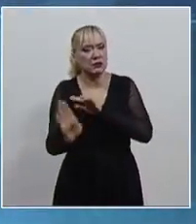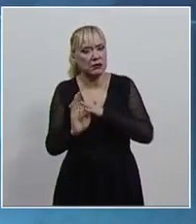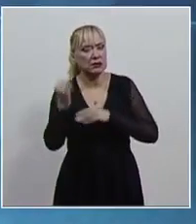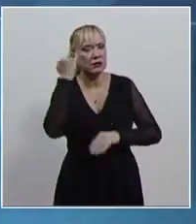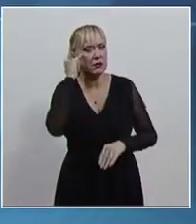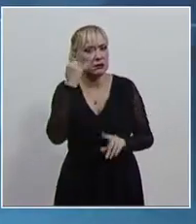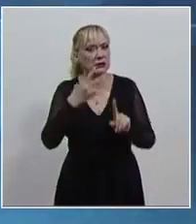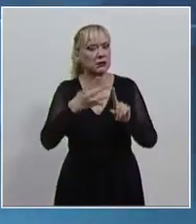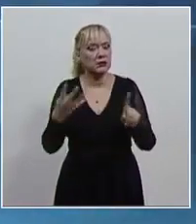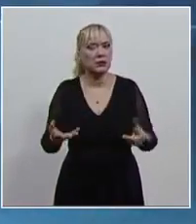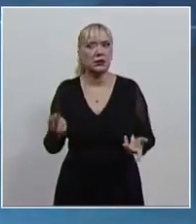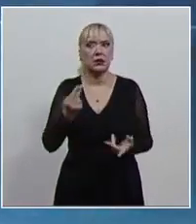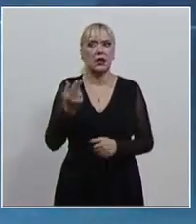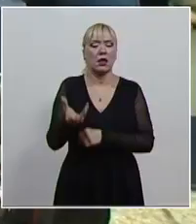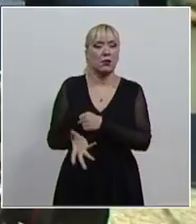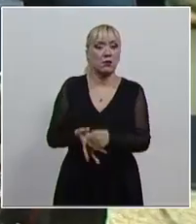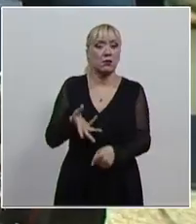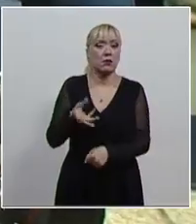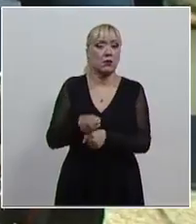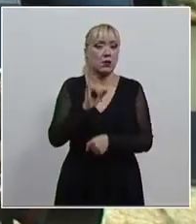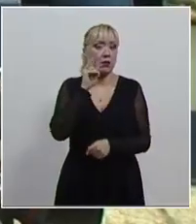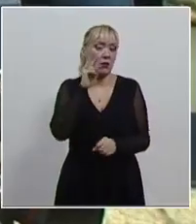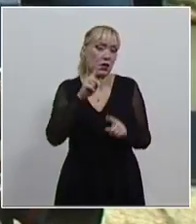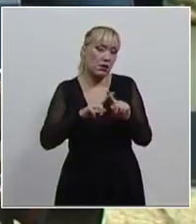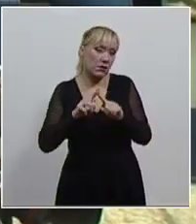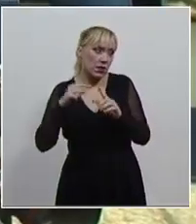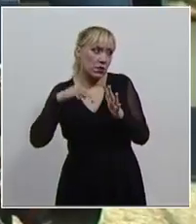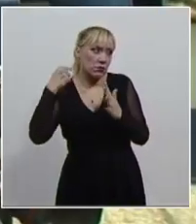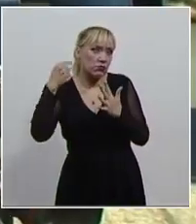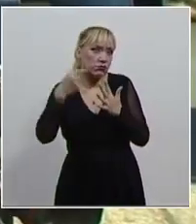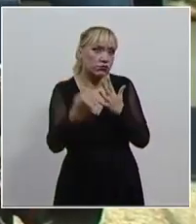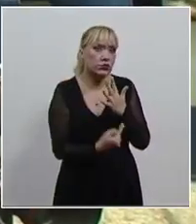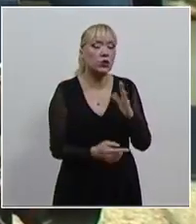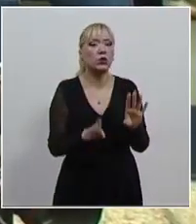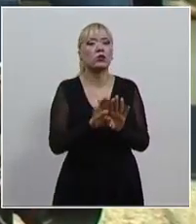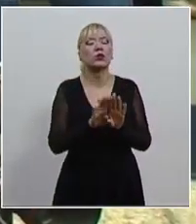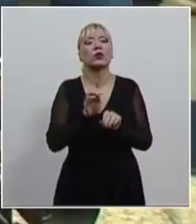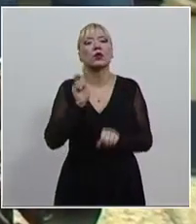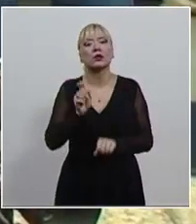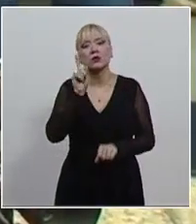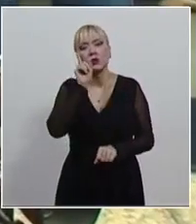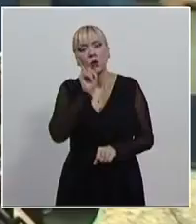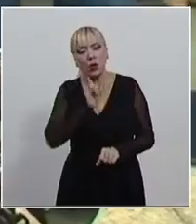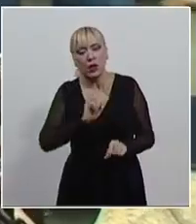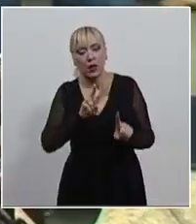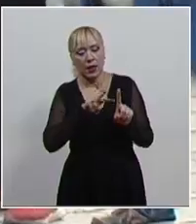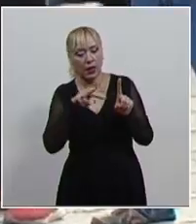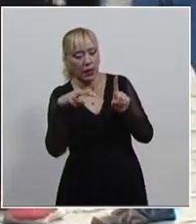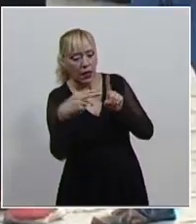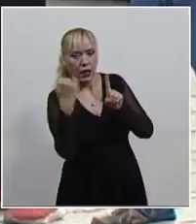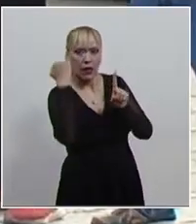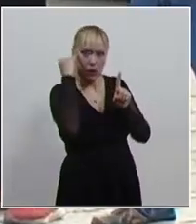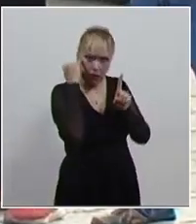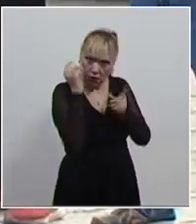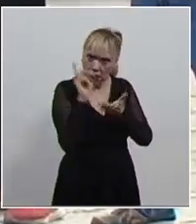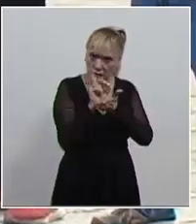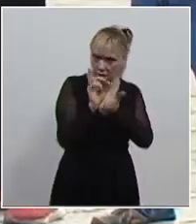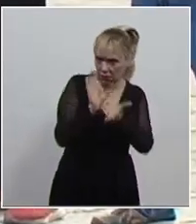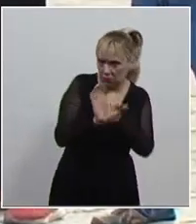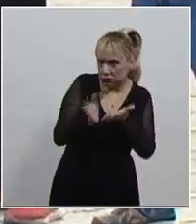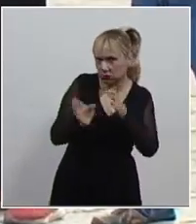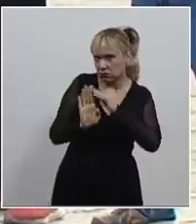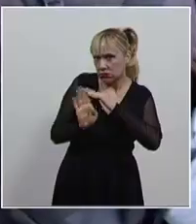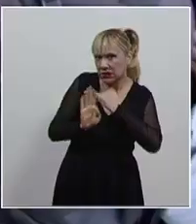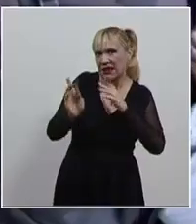reparación que tome en cuenta diversos factores, parte de un enfoque con perspectiva de género y de interseccionalidad. Lo anterior lo